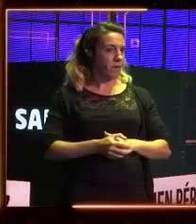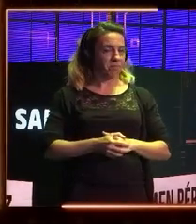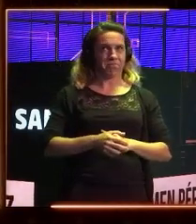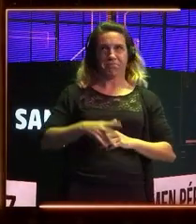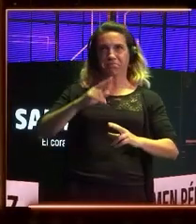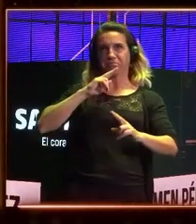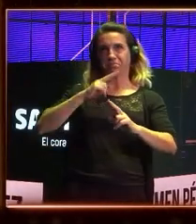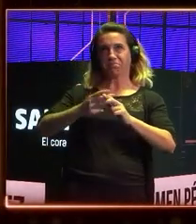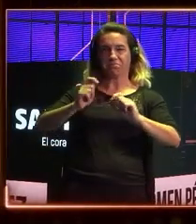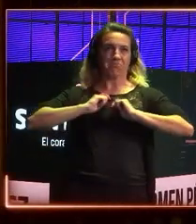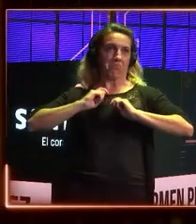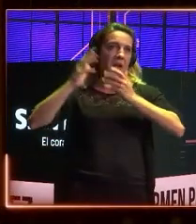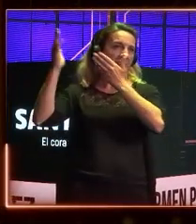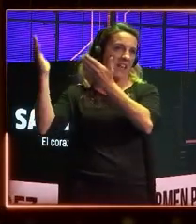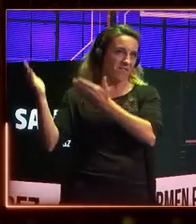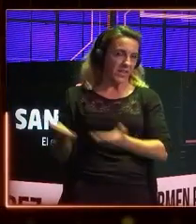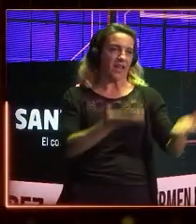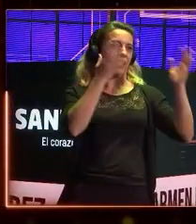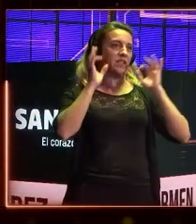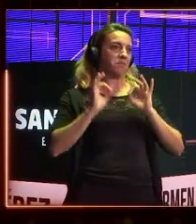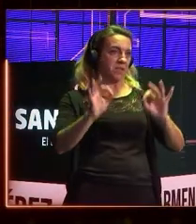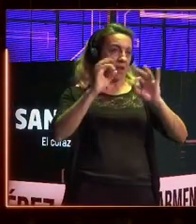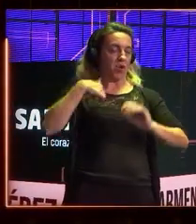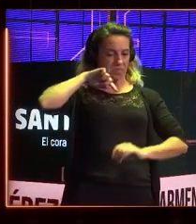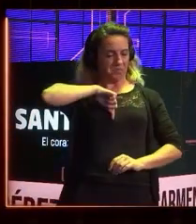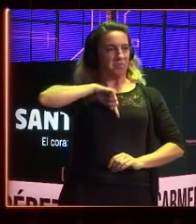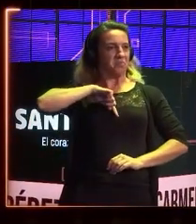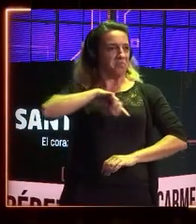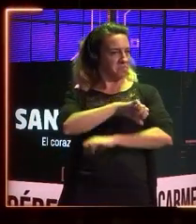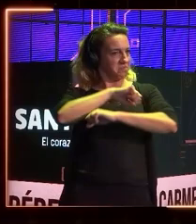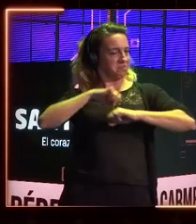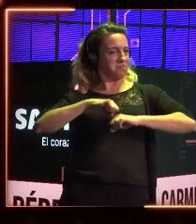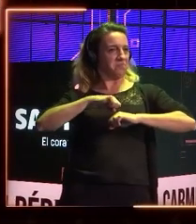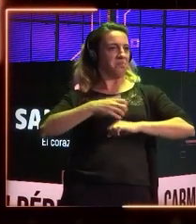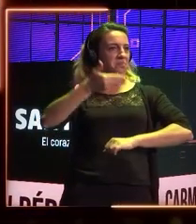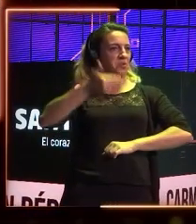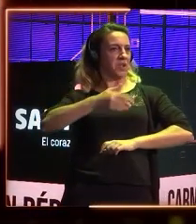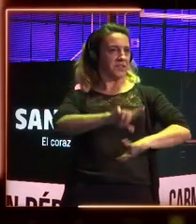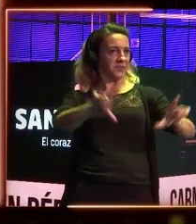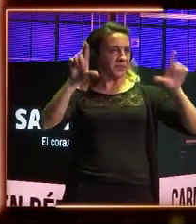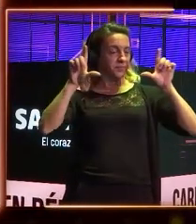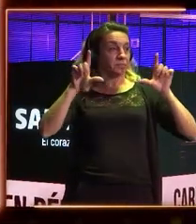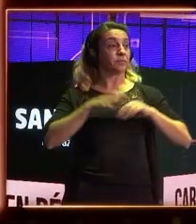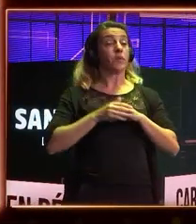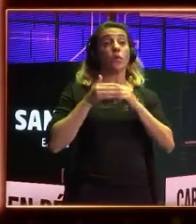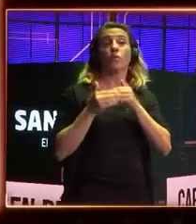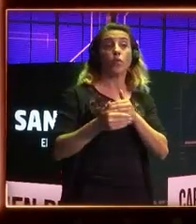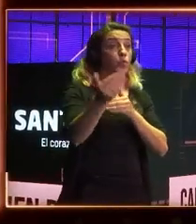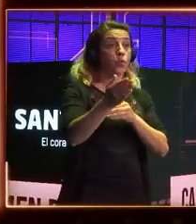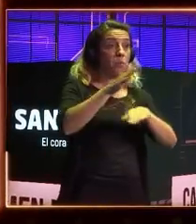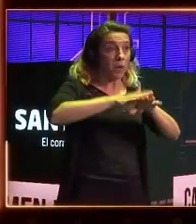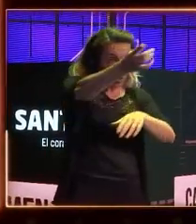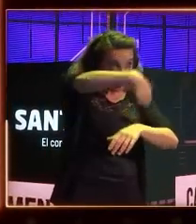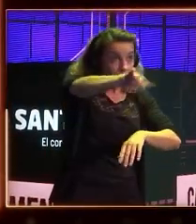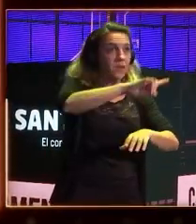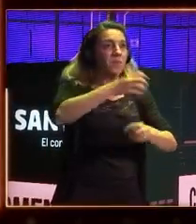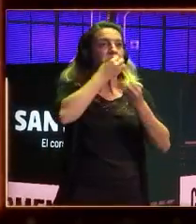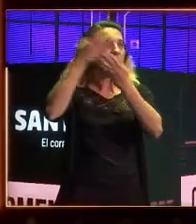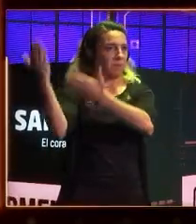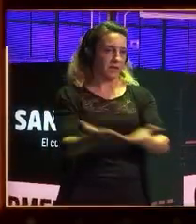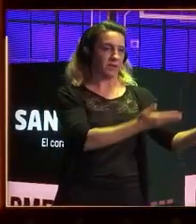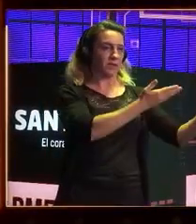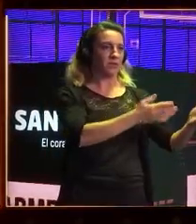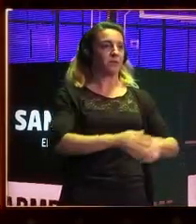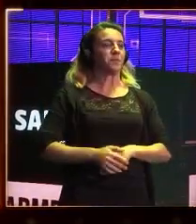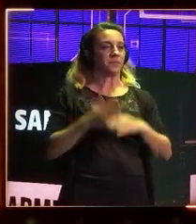Llámame invitada especial. Hoy me siento importante. El futuro es de ustedes. Sean todos bienvenidos.